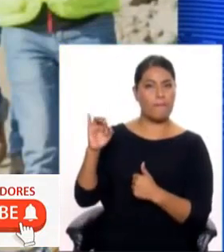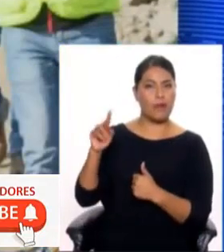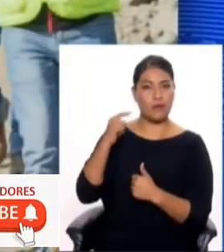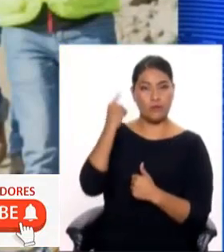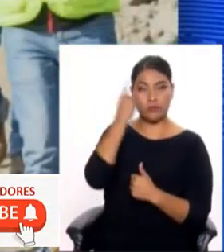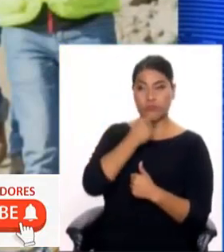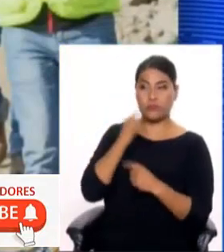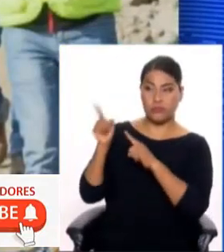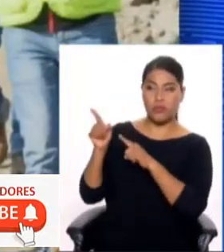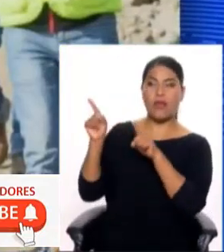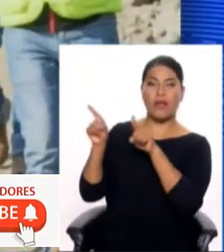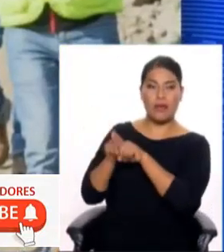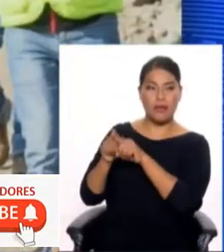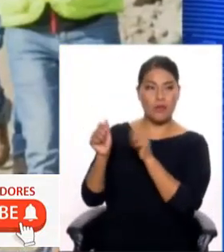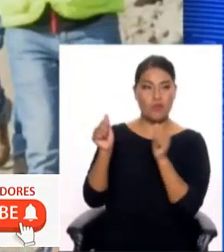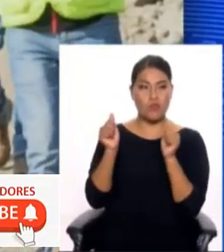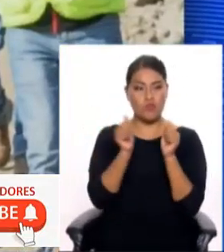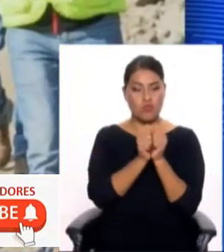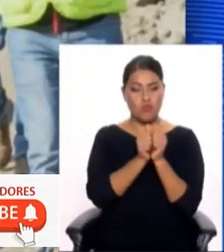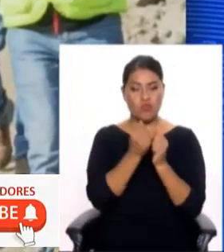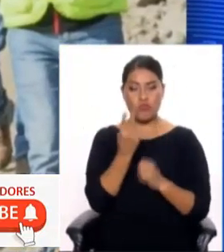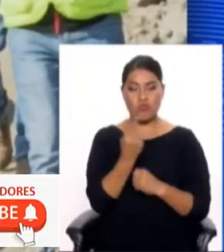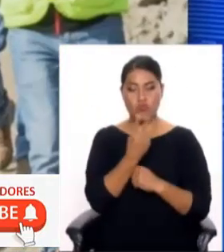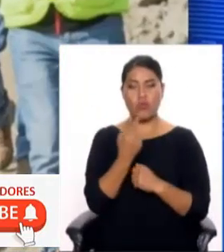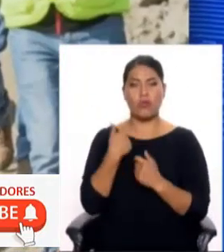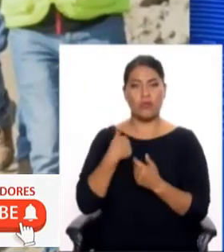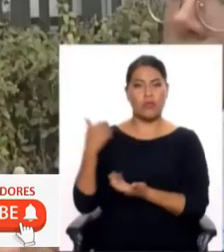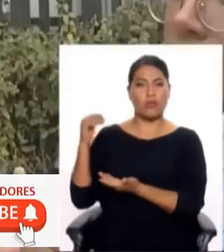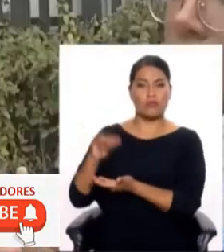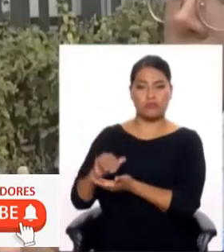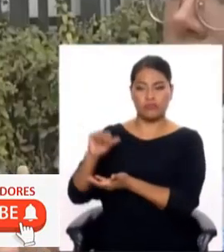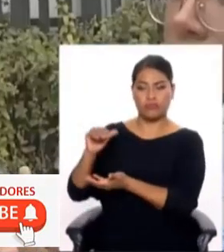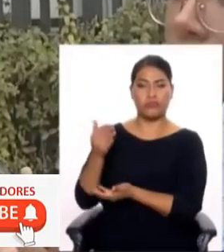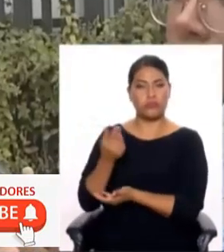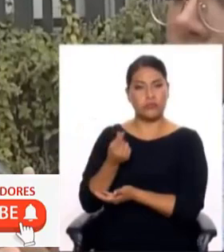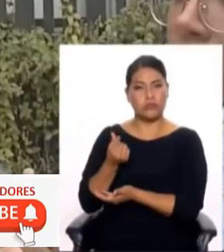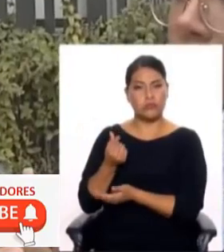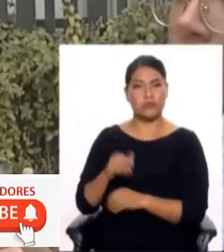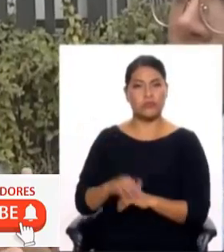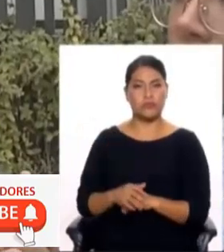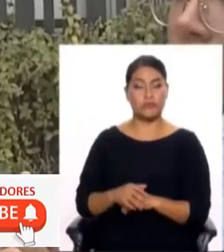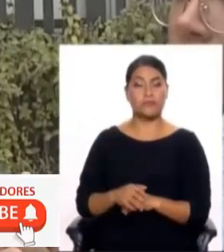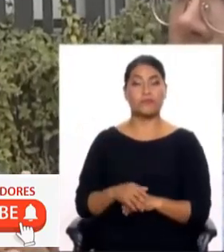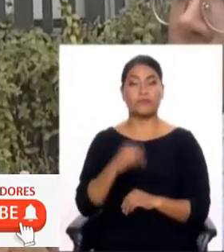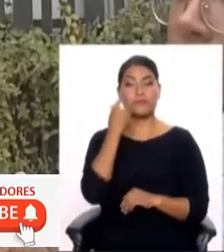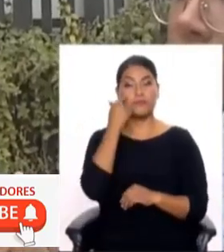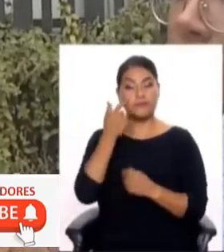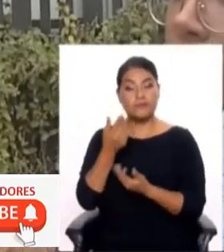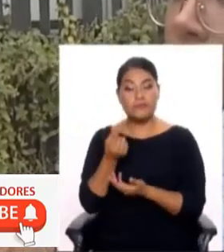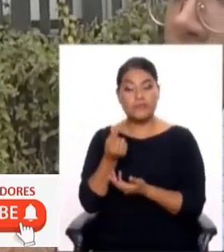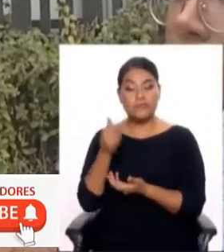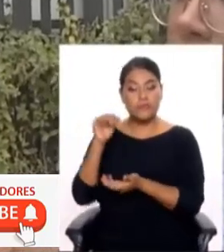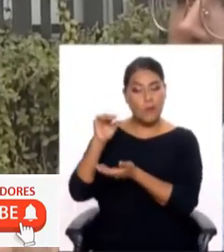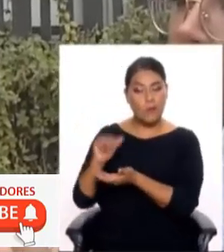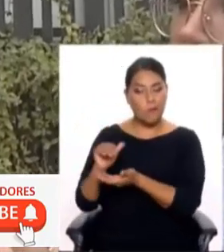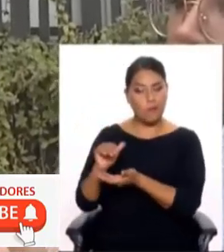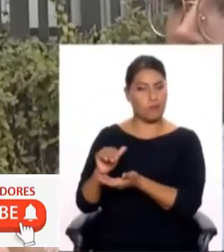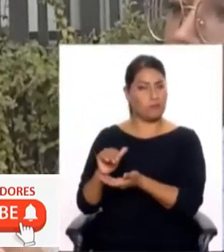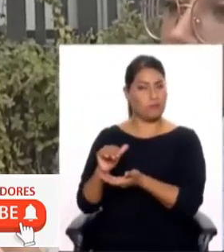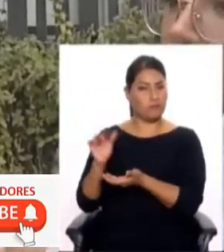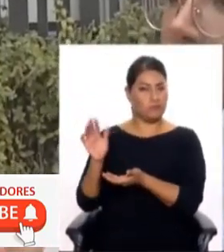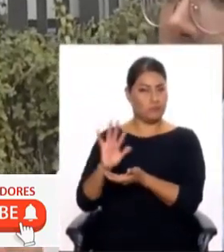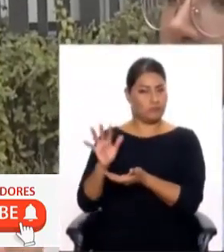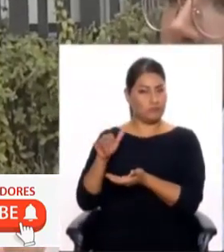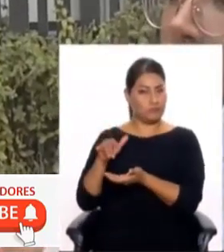estas imágenes con el ex titular de Reconstrucción con Cambios. El hallazgo de dinero en efectivo no es usual en las